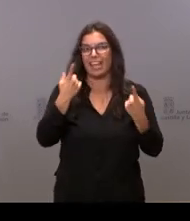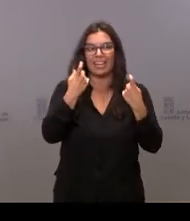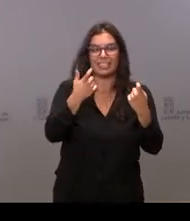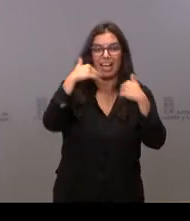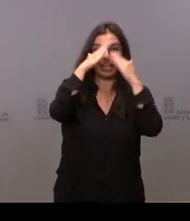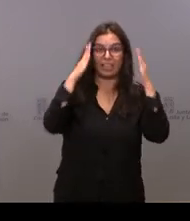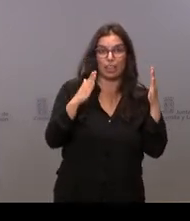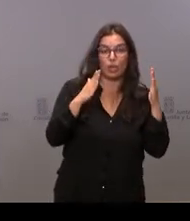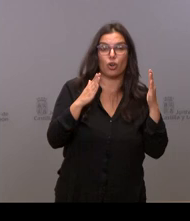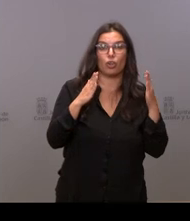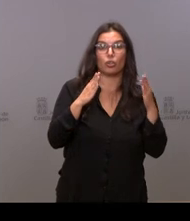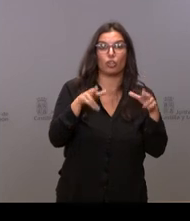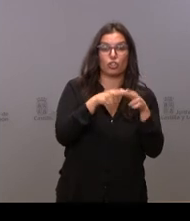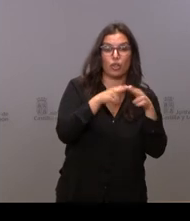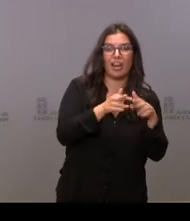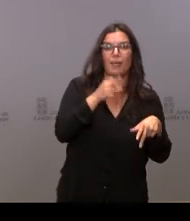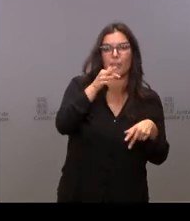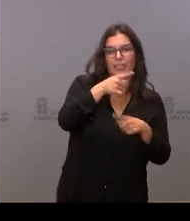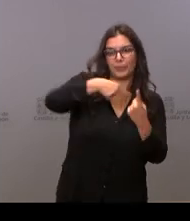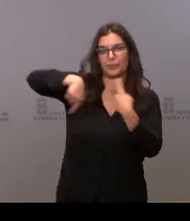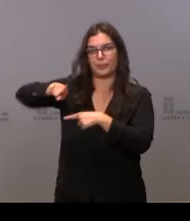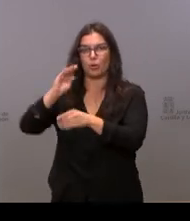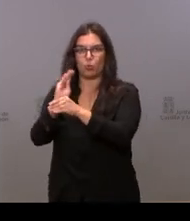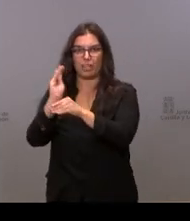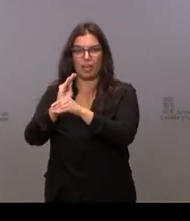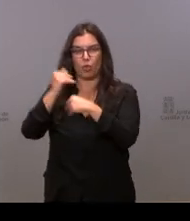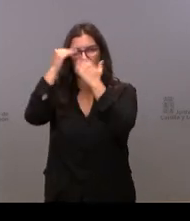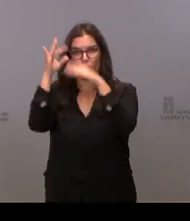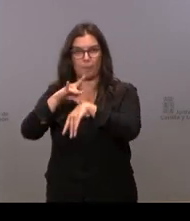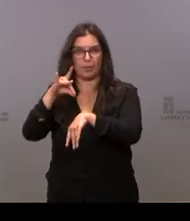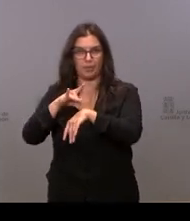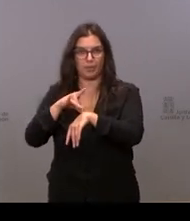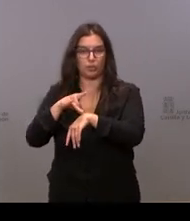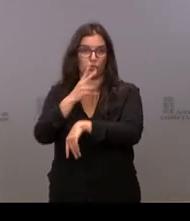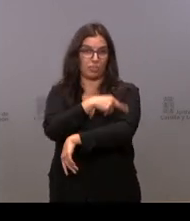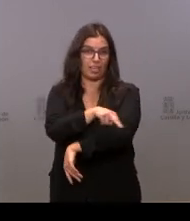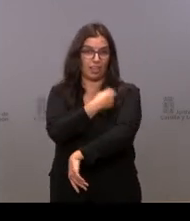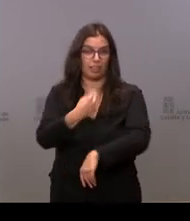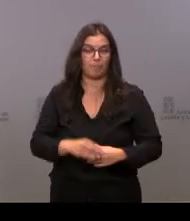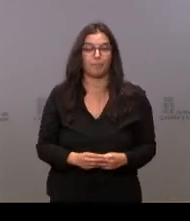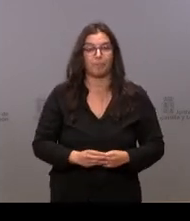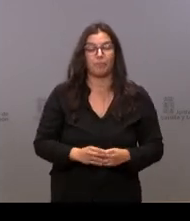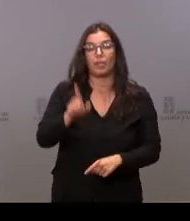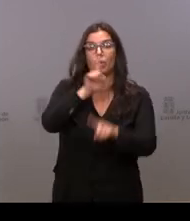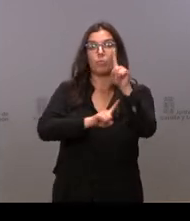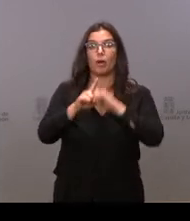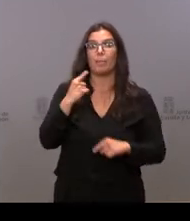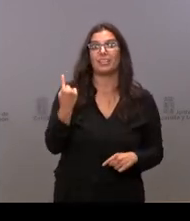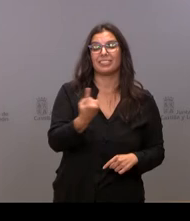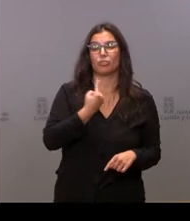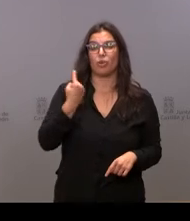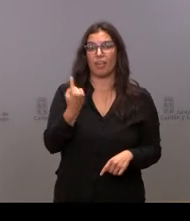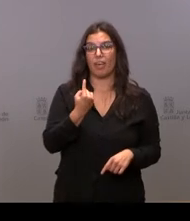la atención sino un cuidado sanitario. El problema de la soledad no deseada,